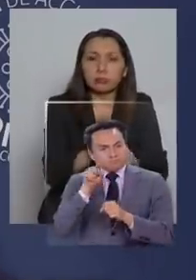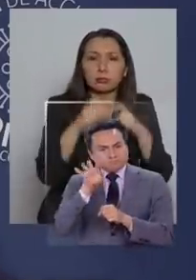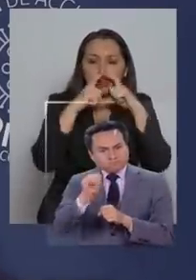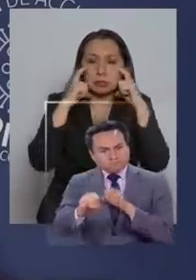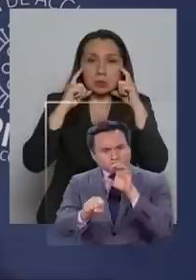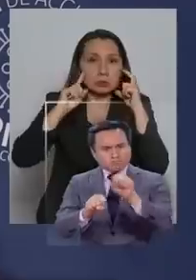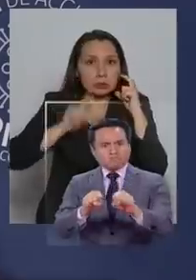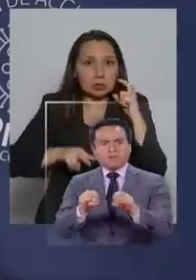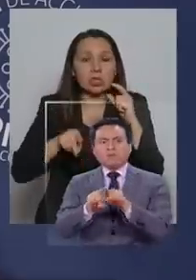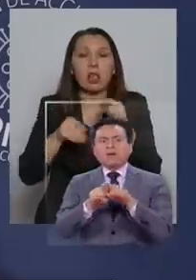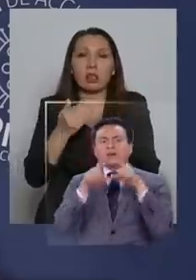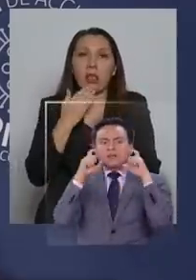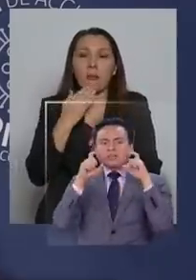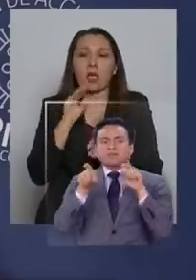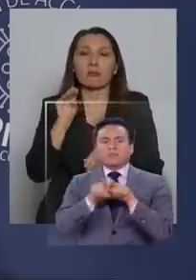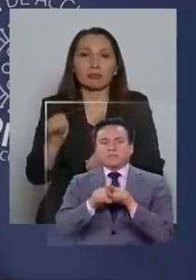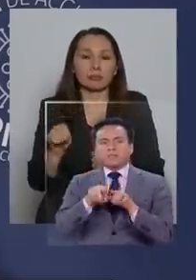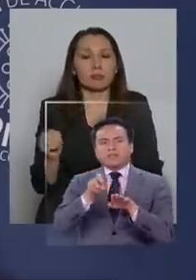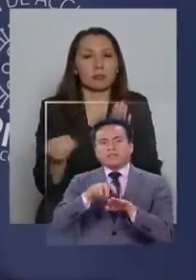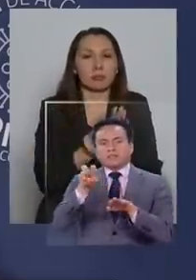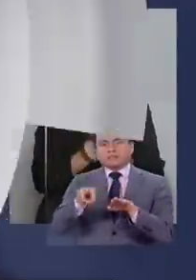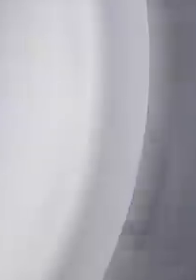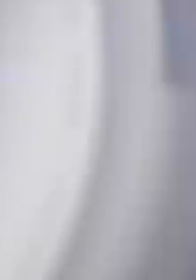por supuesto que también los van a levantar.